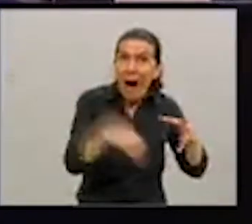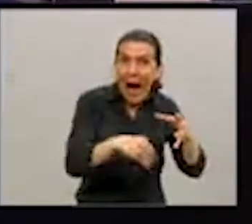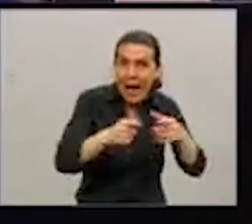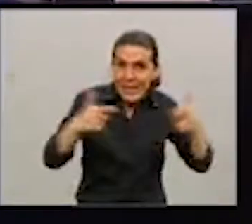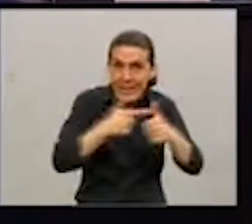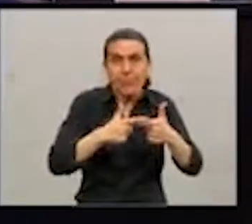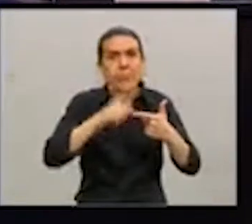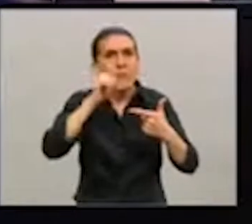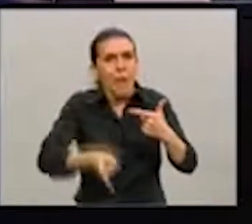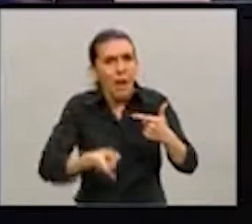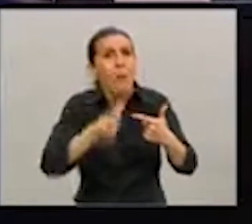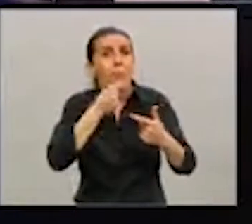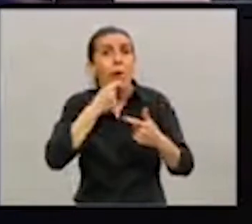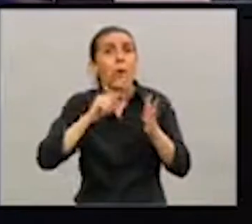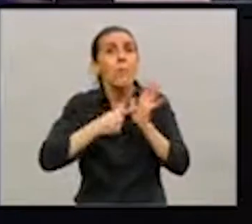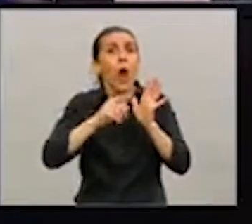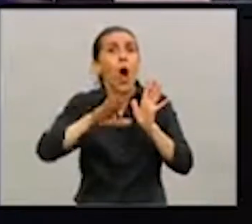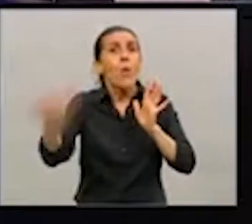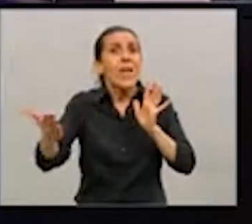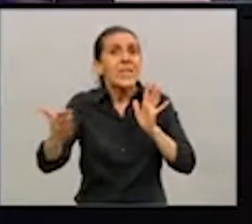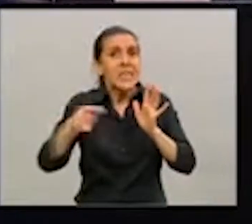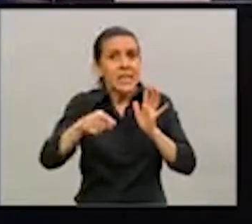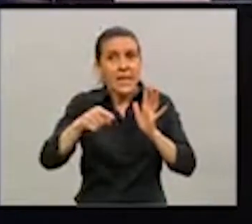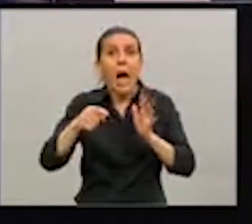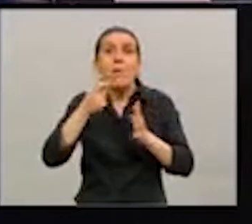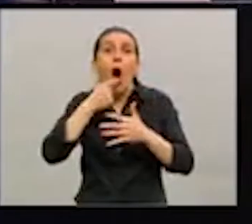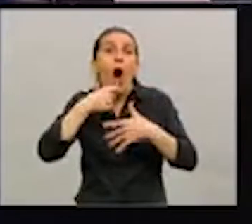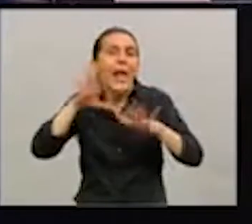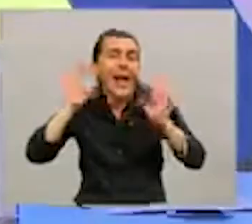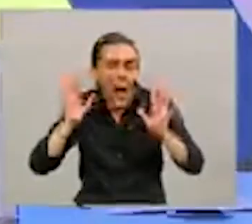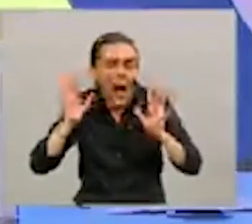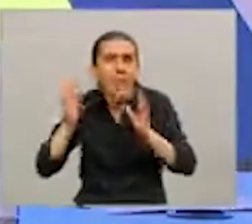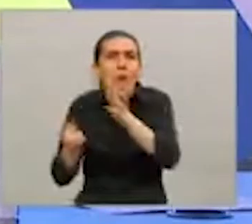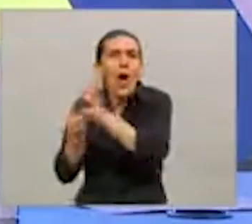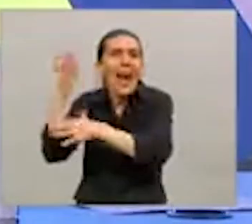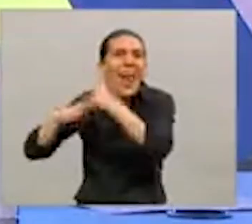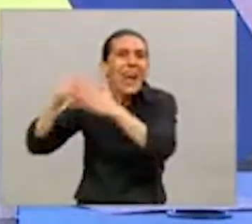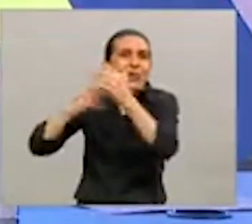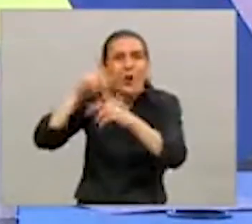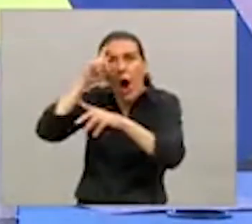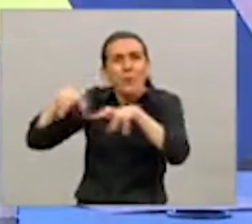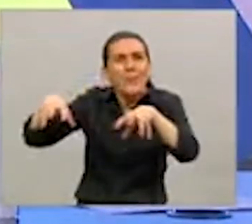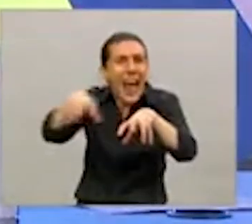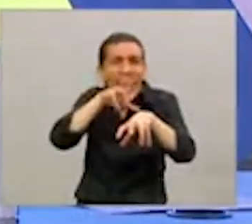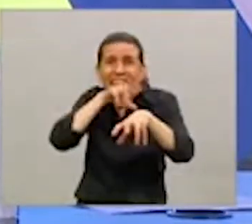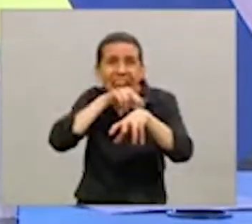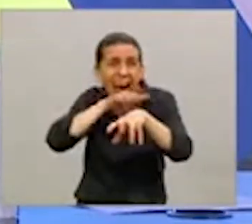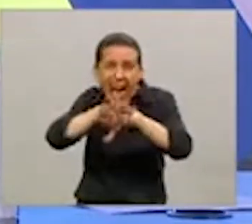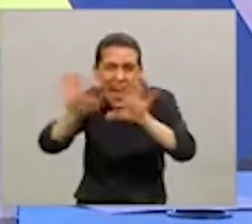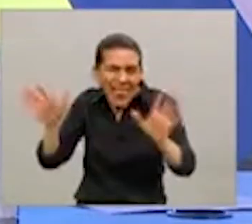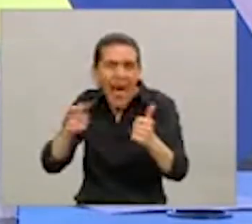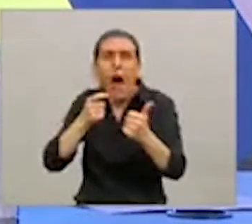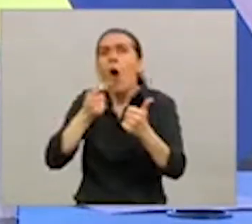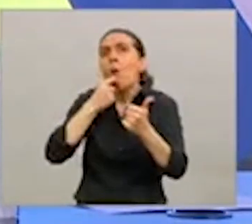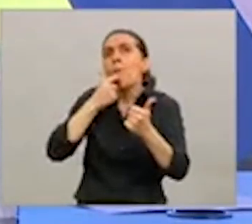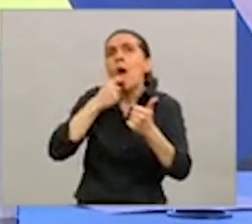Si en la provincia de Buenos Aires no hubiéramos creado los hospitales que pusimos en marcha, todo el